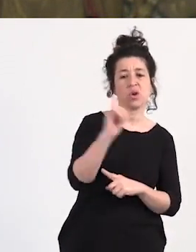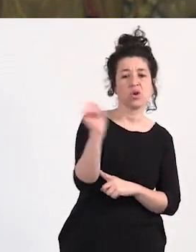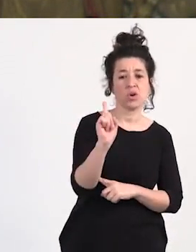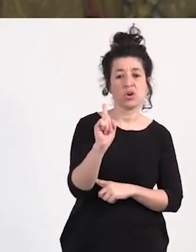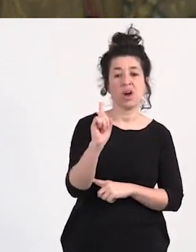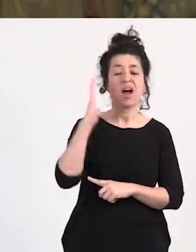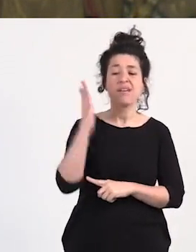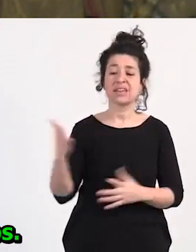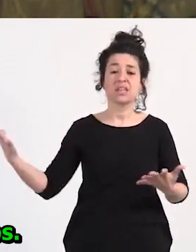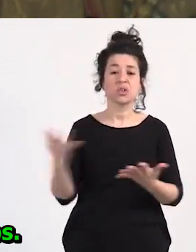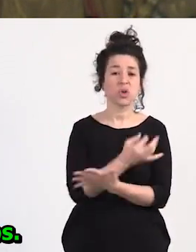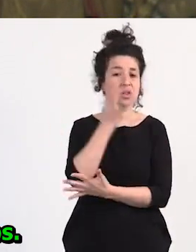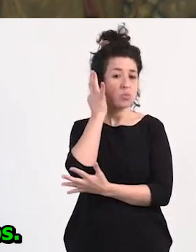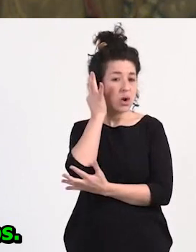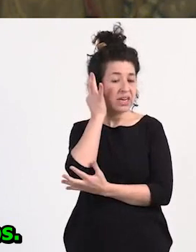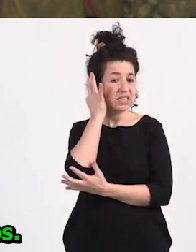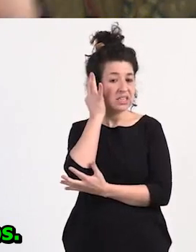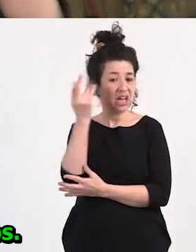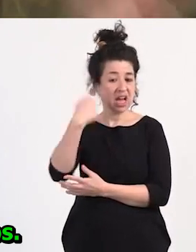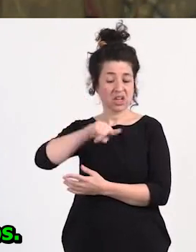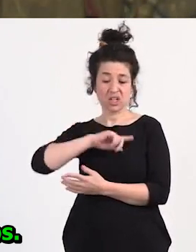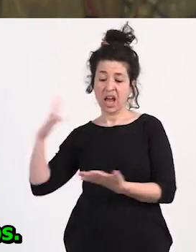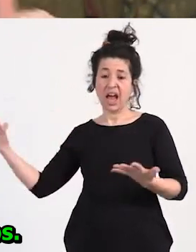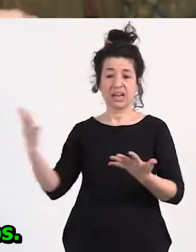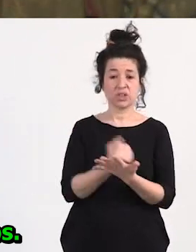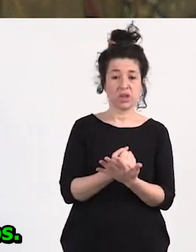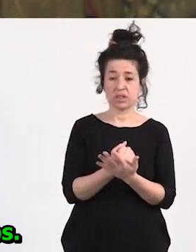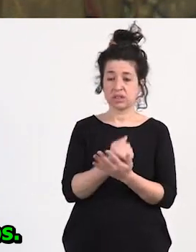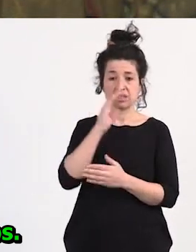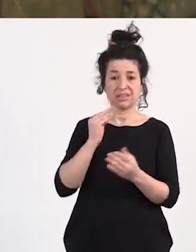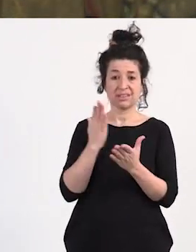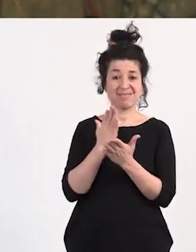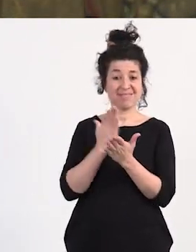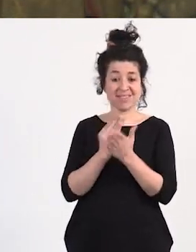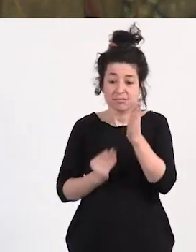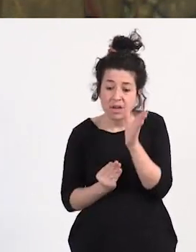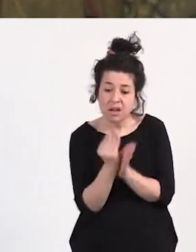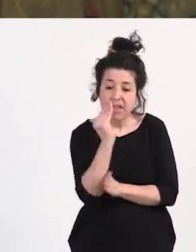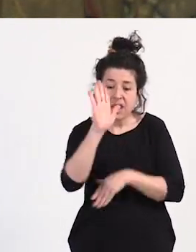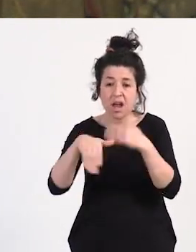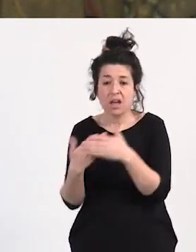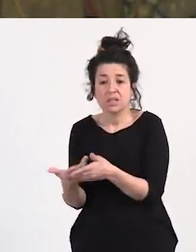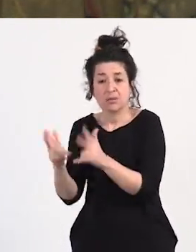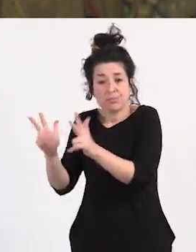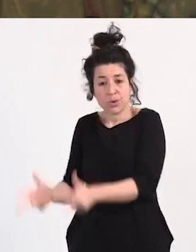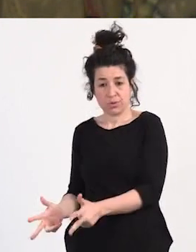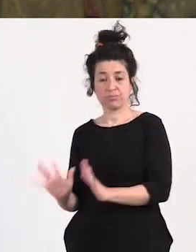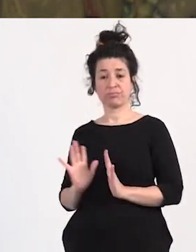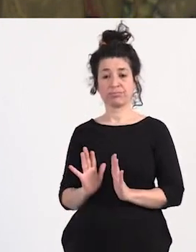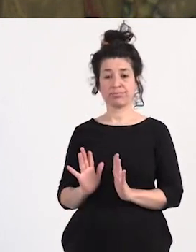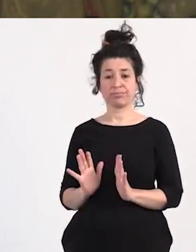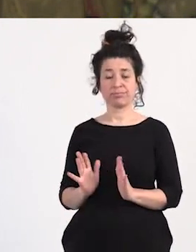todas las mujeres nos afecta a todas desde que nacemos hasta que nos morimos tenemos tenemos